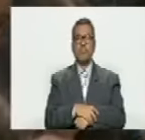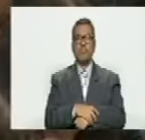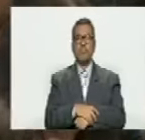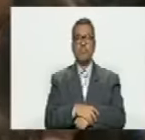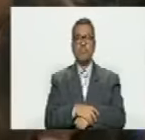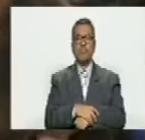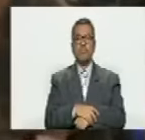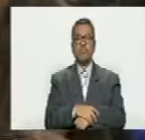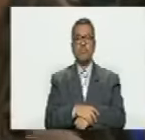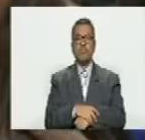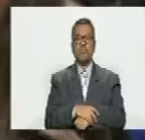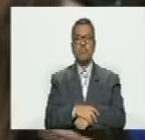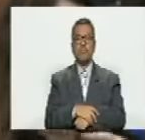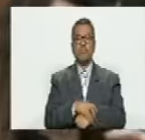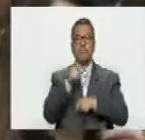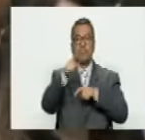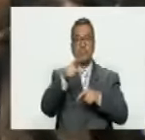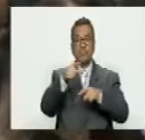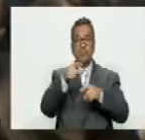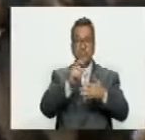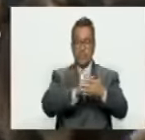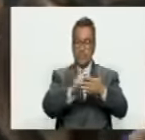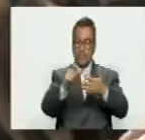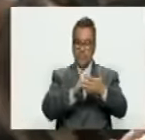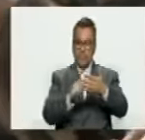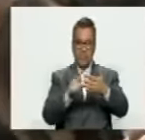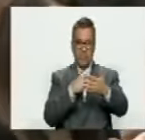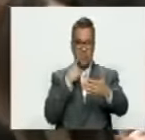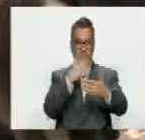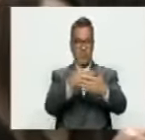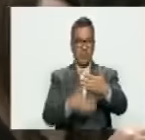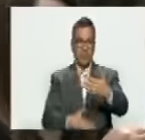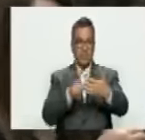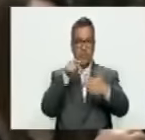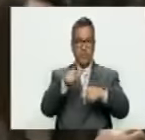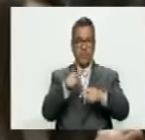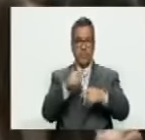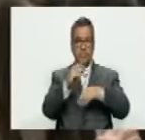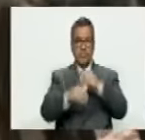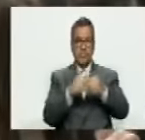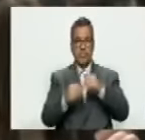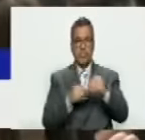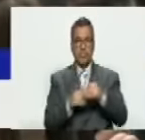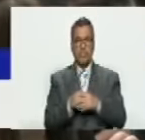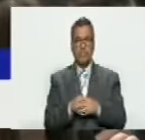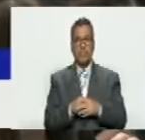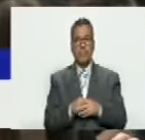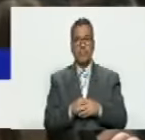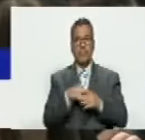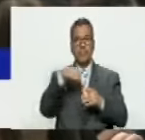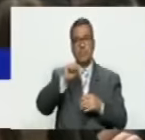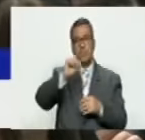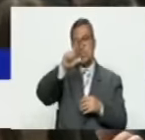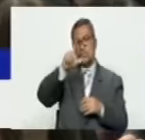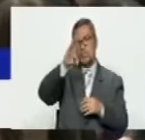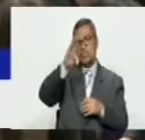Esta agenda, esta agenda del ALBA